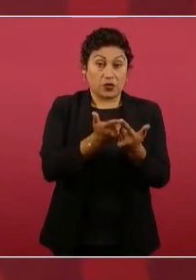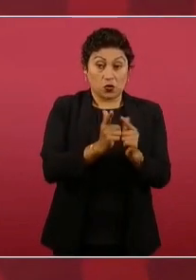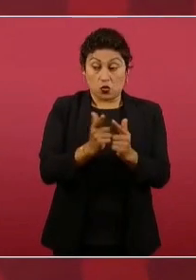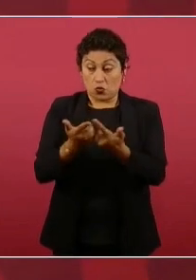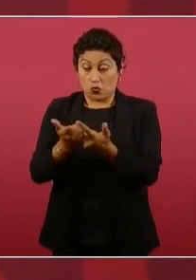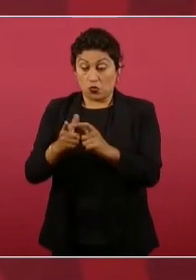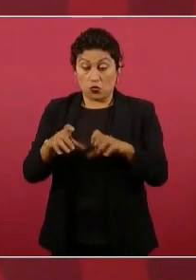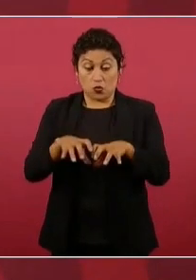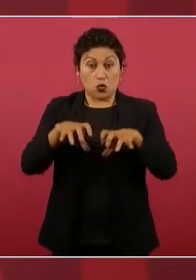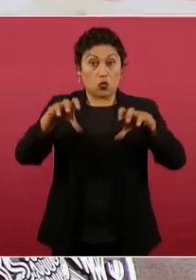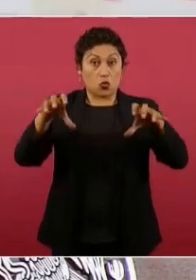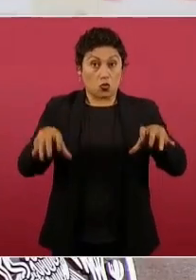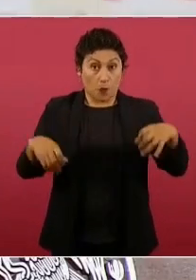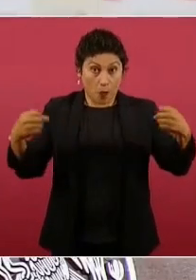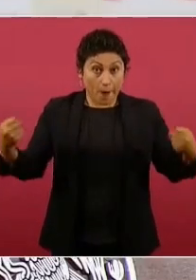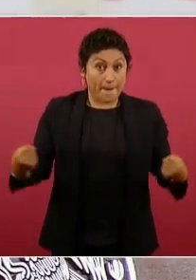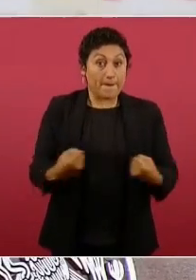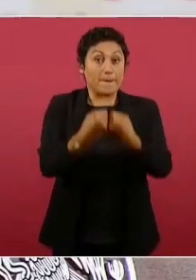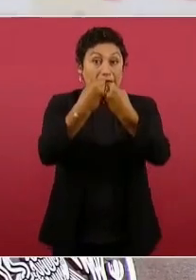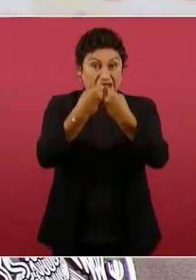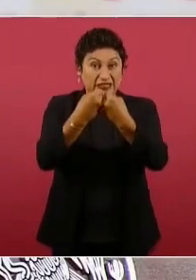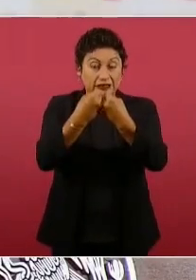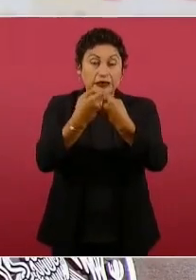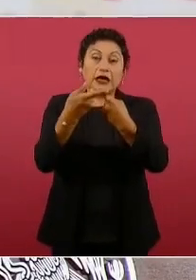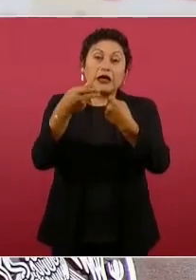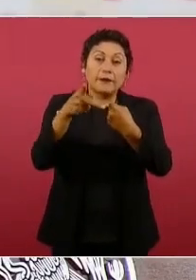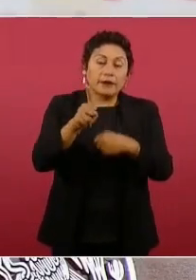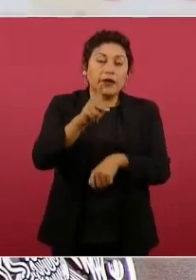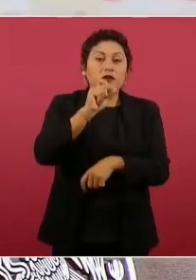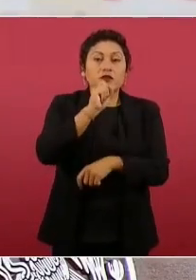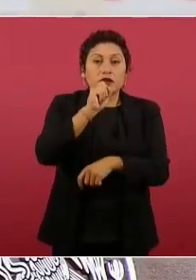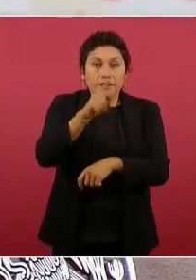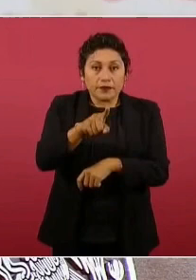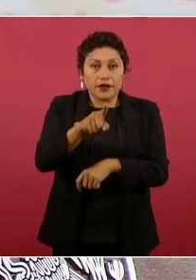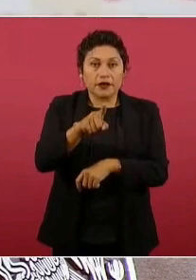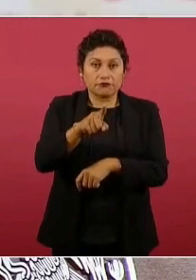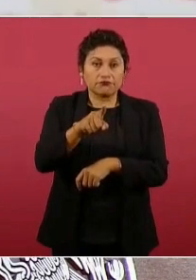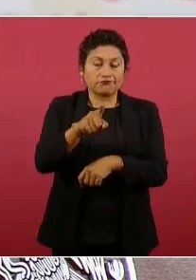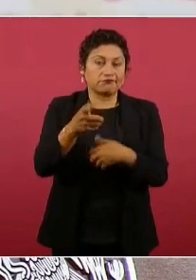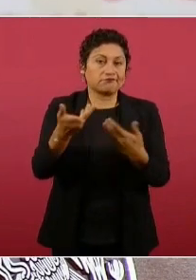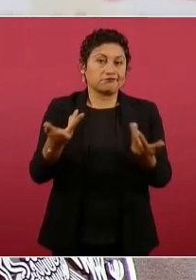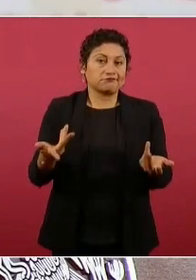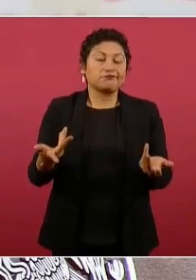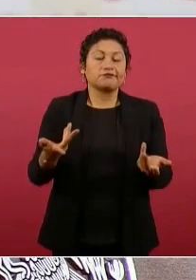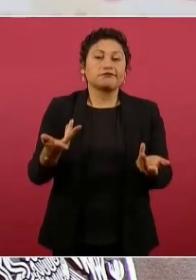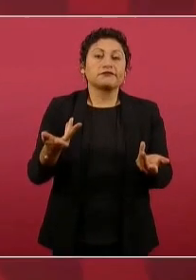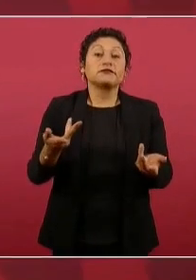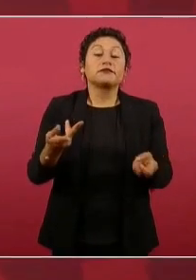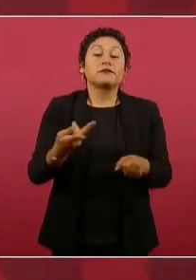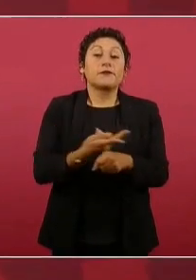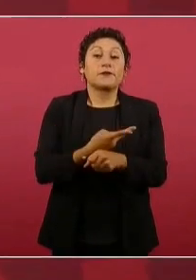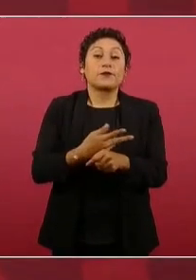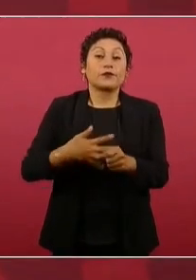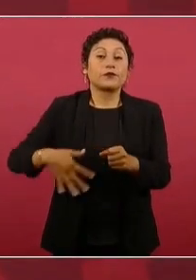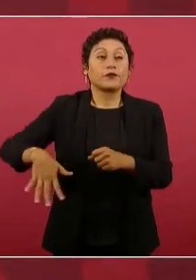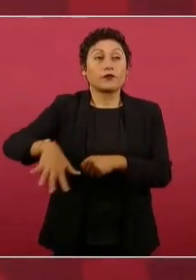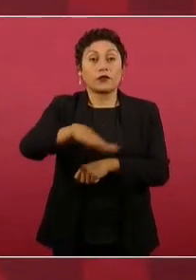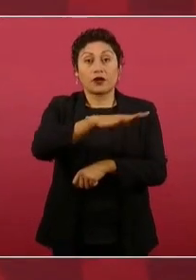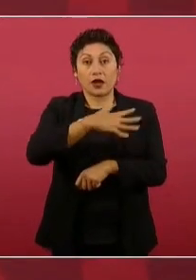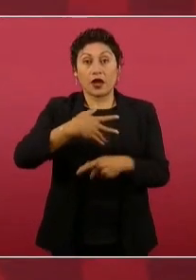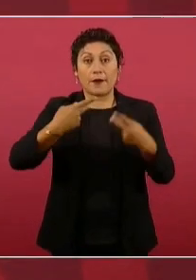entre dos grupos, sino llegó el momento en que empezaron a